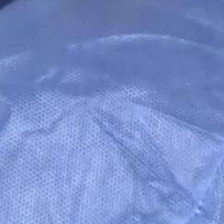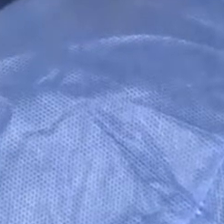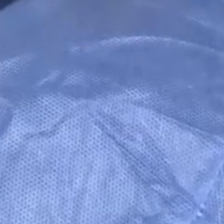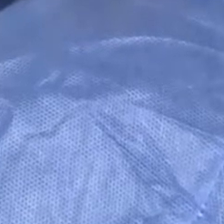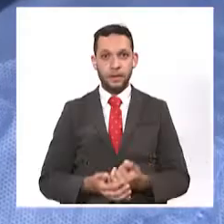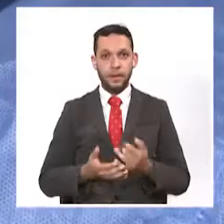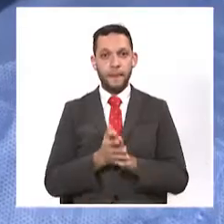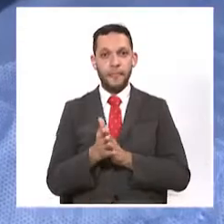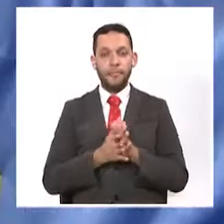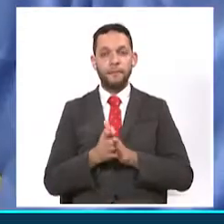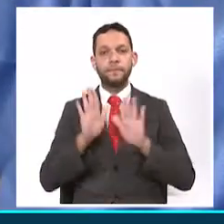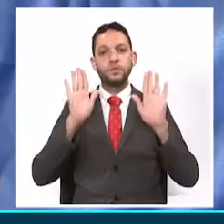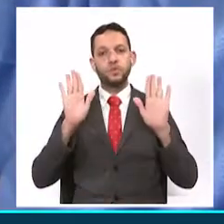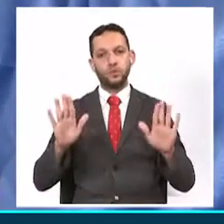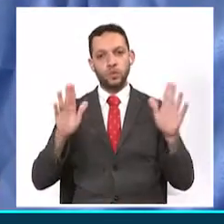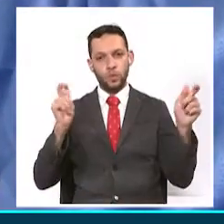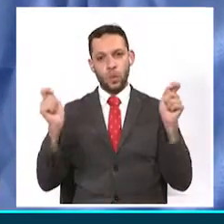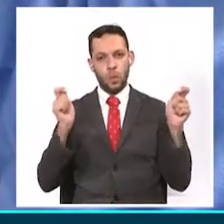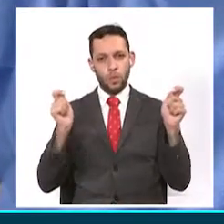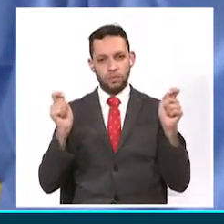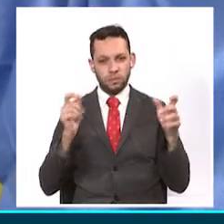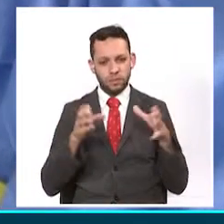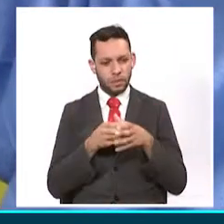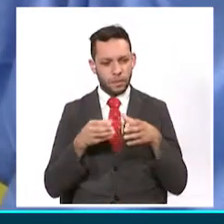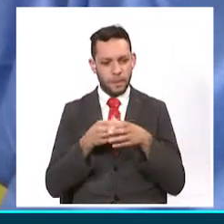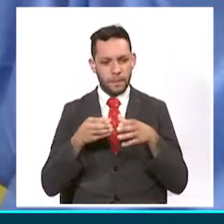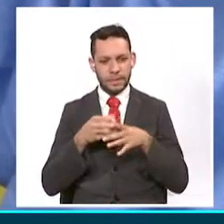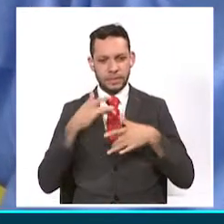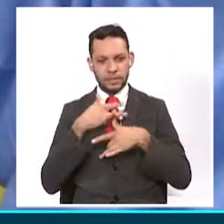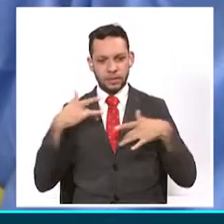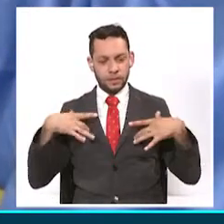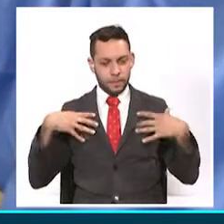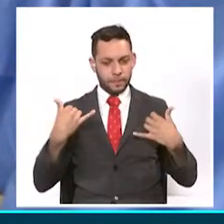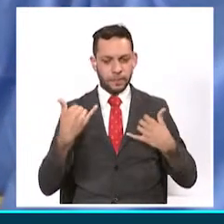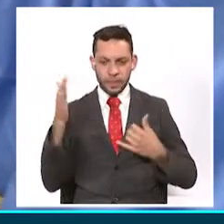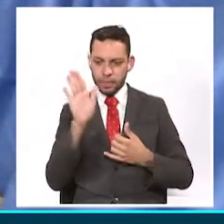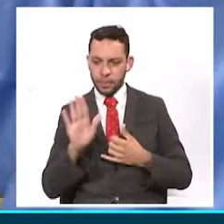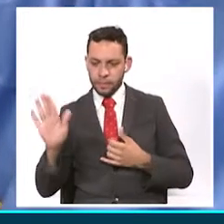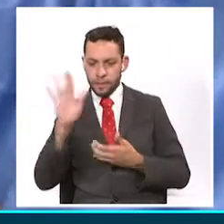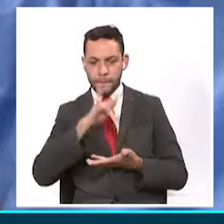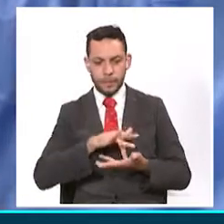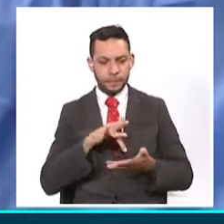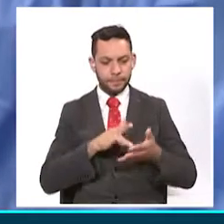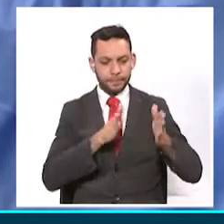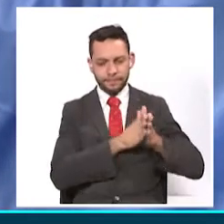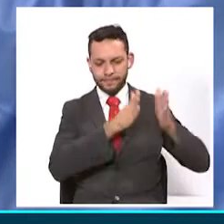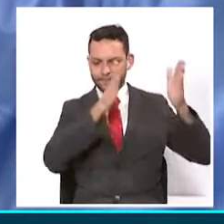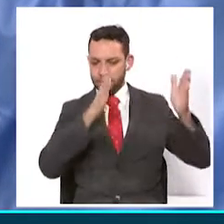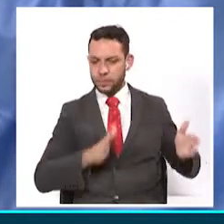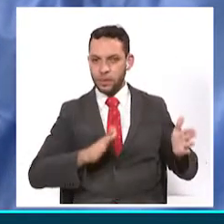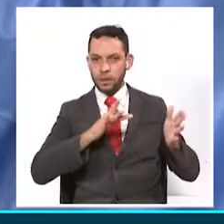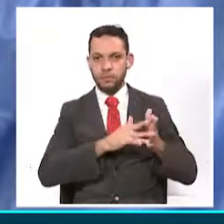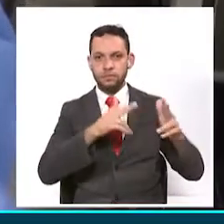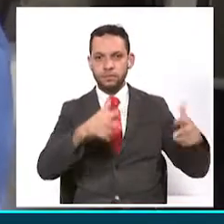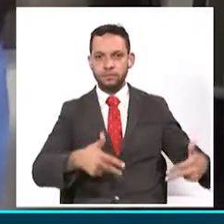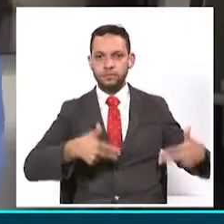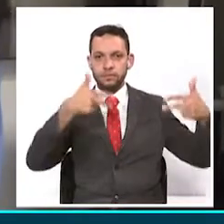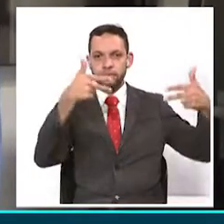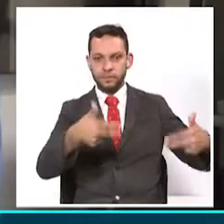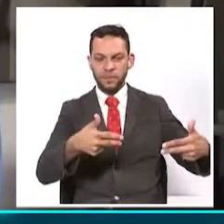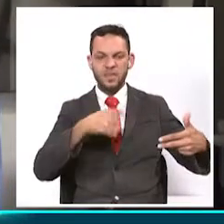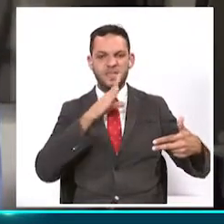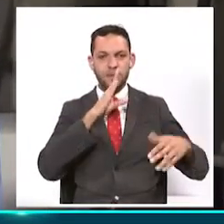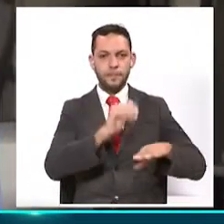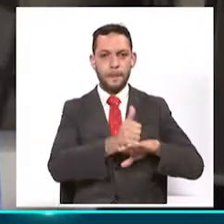Bajo la coordinación de las autoridades en salud del departamento, en esta primera parte se avanza con los encuentros virtuales con todos los